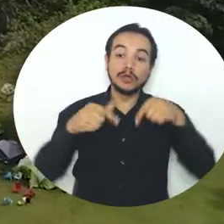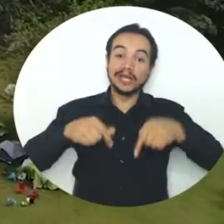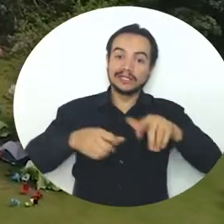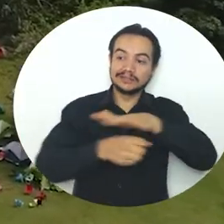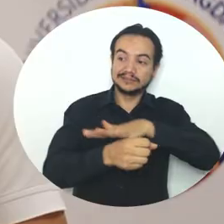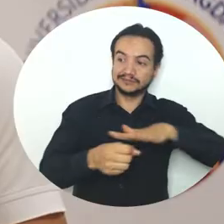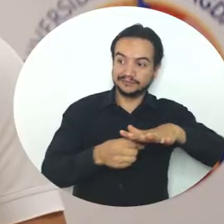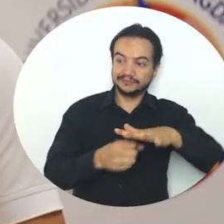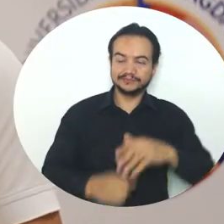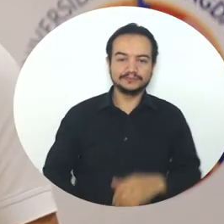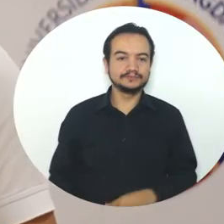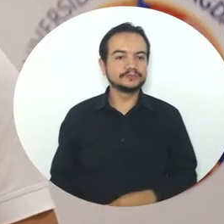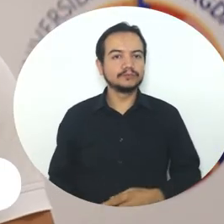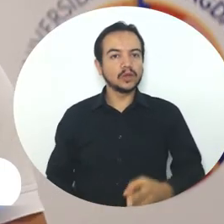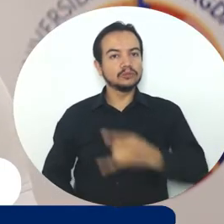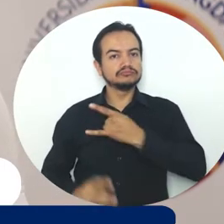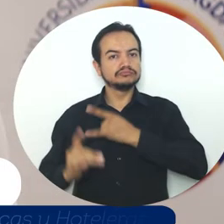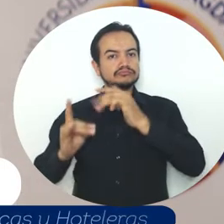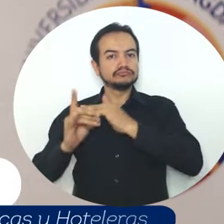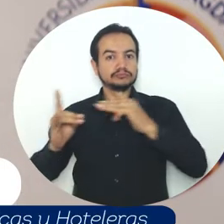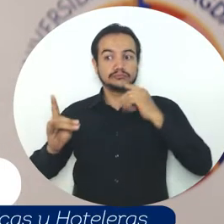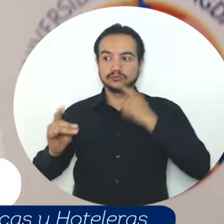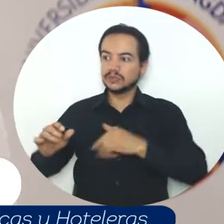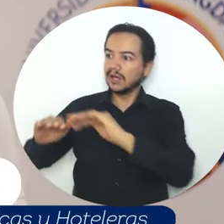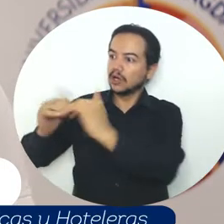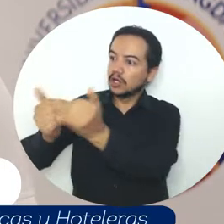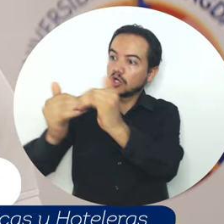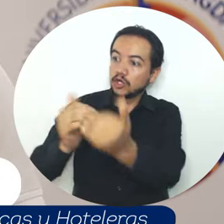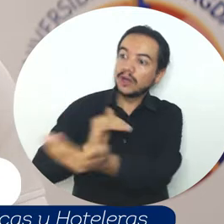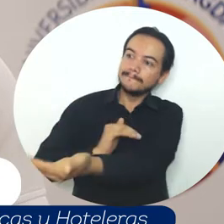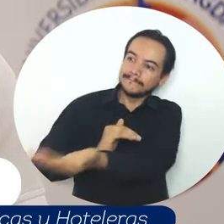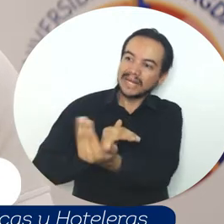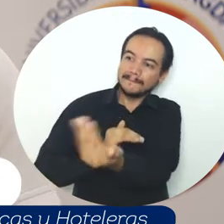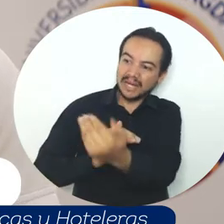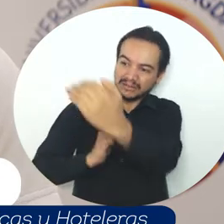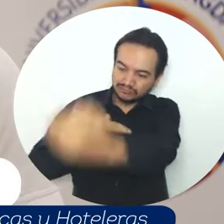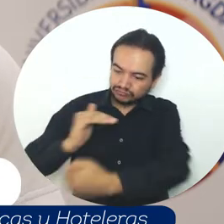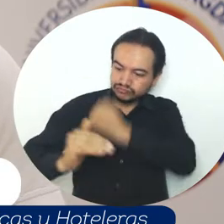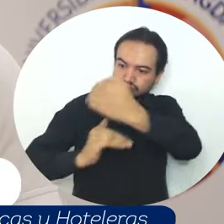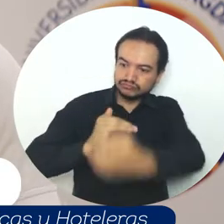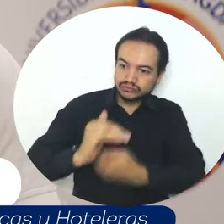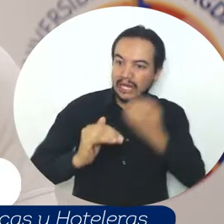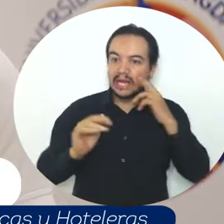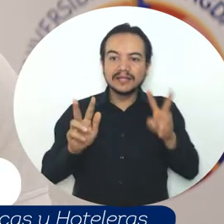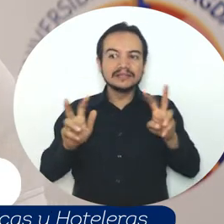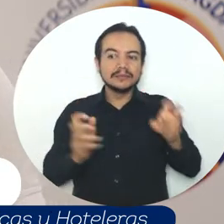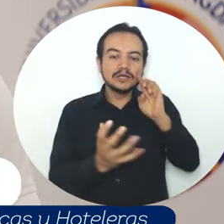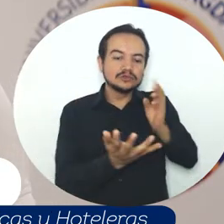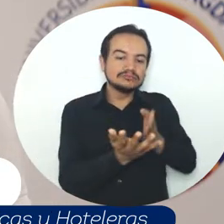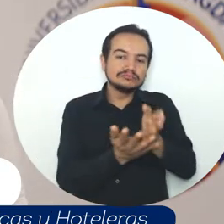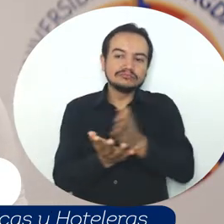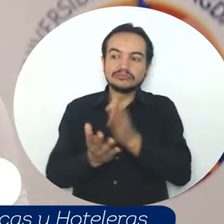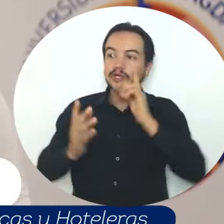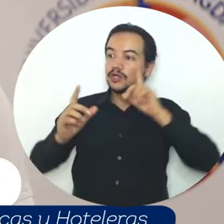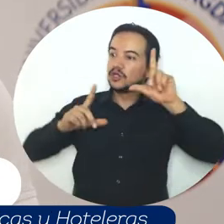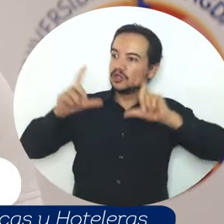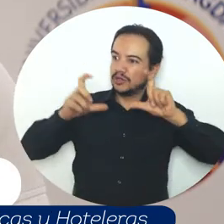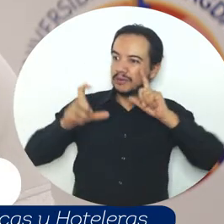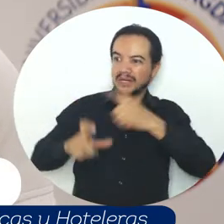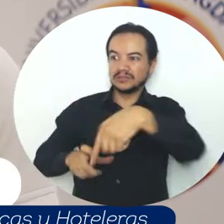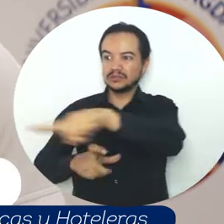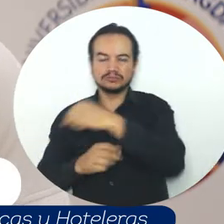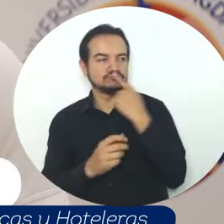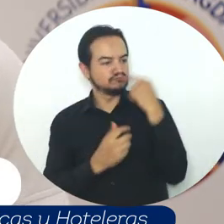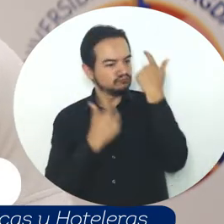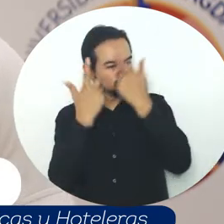territorio. La Universidad del Magdalena abre sus puertas a los Colegios Amigos del Turismo una vez más, a los programas de turismo de esta alma mater,